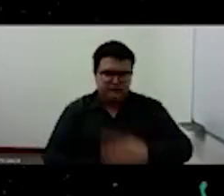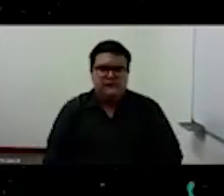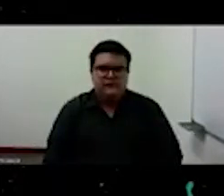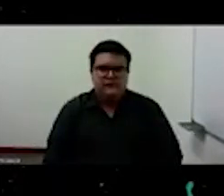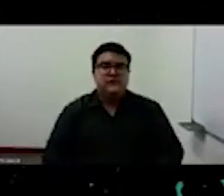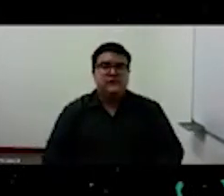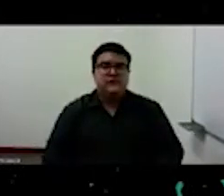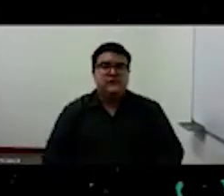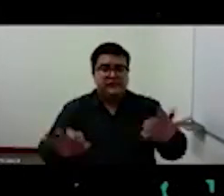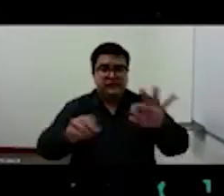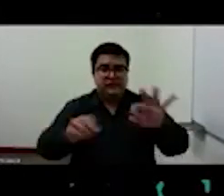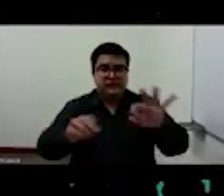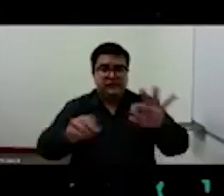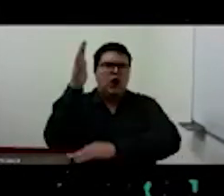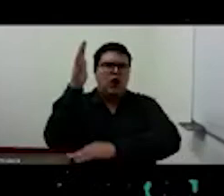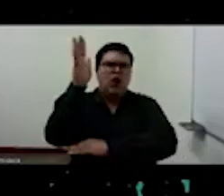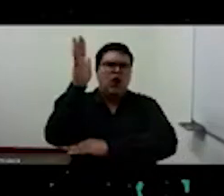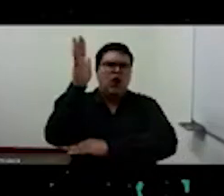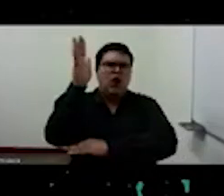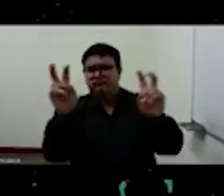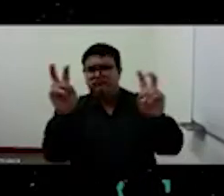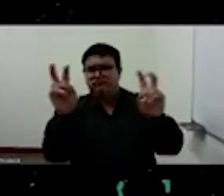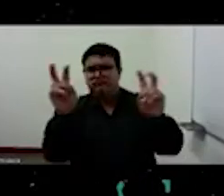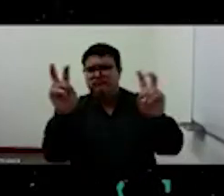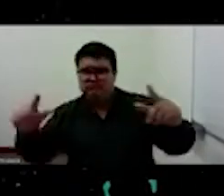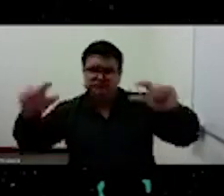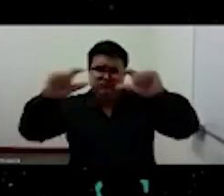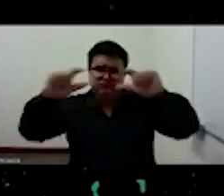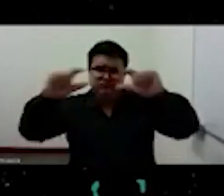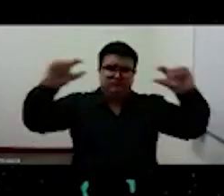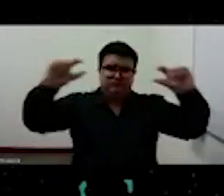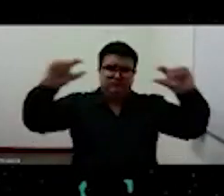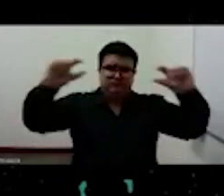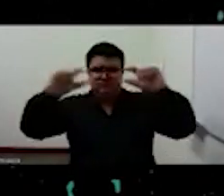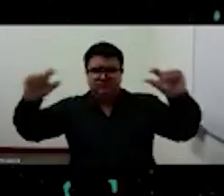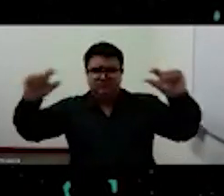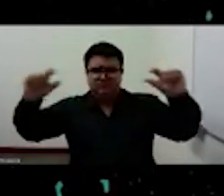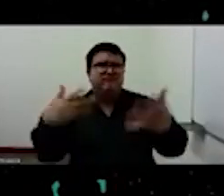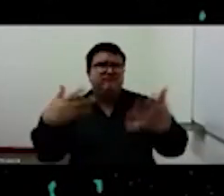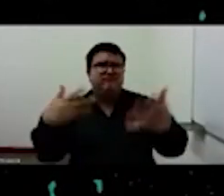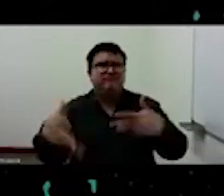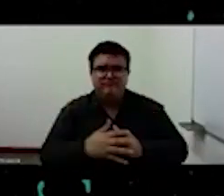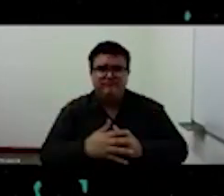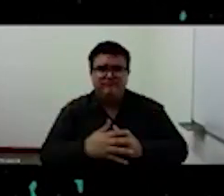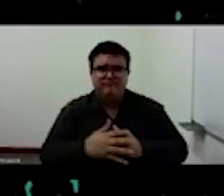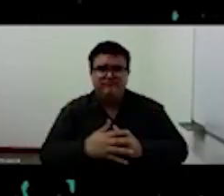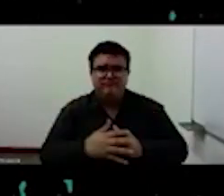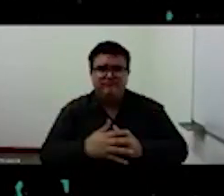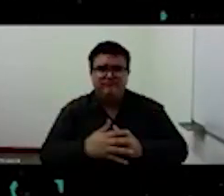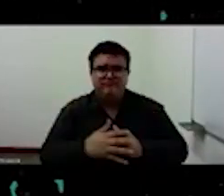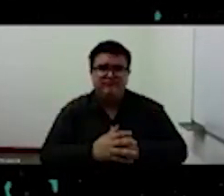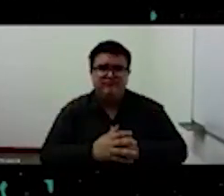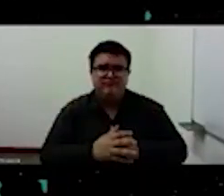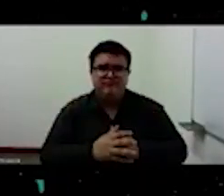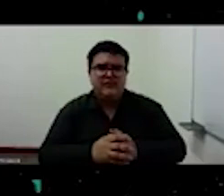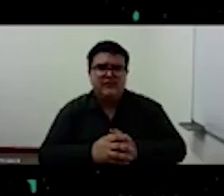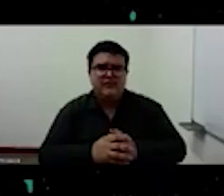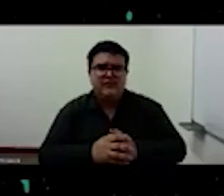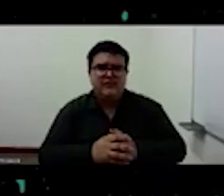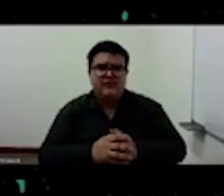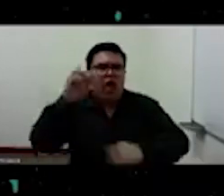de mi ponencia es, estamos saliendo del paradigma